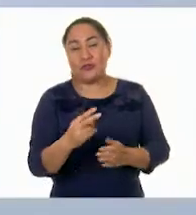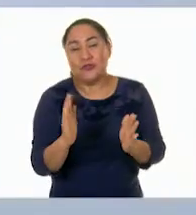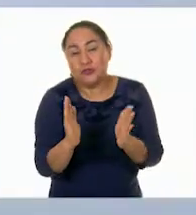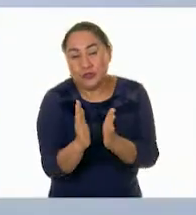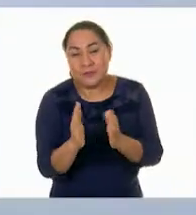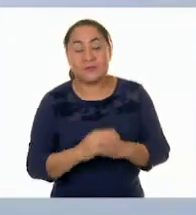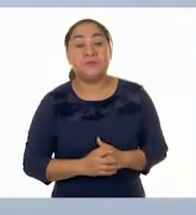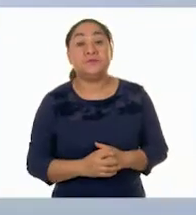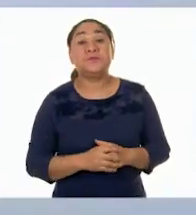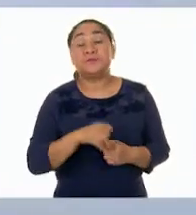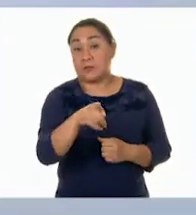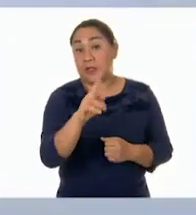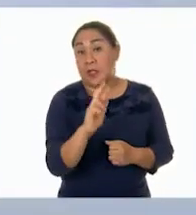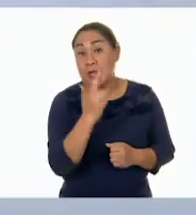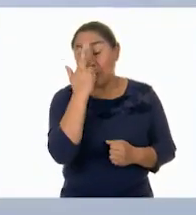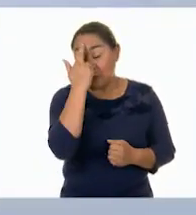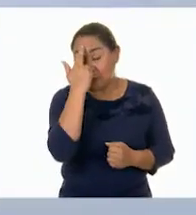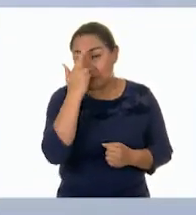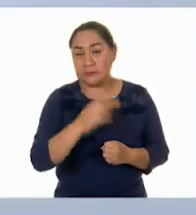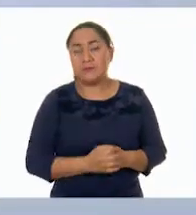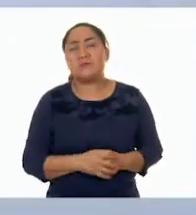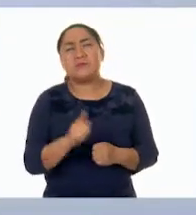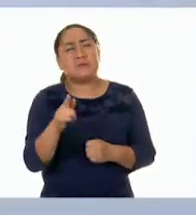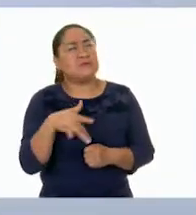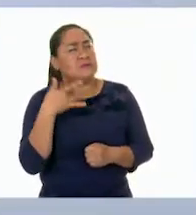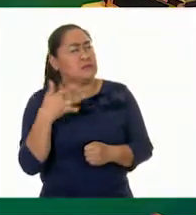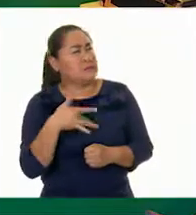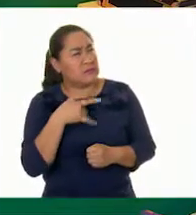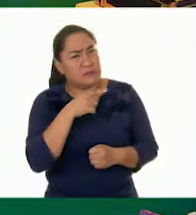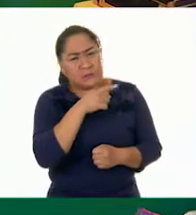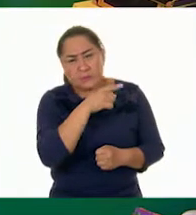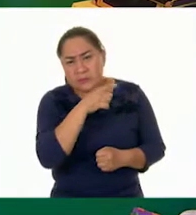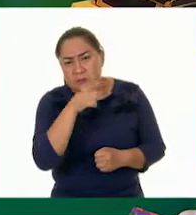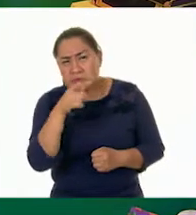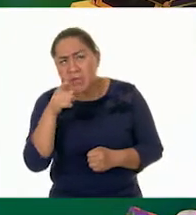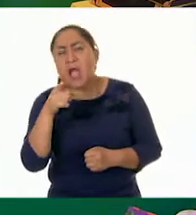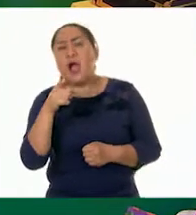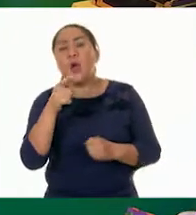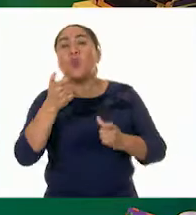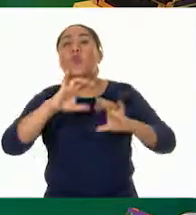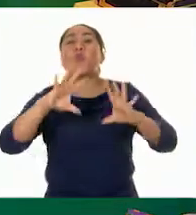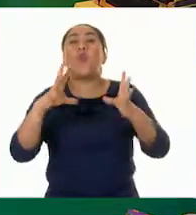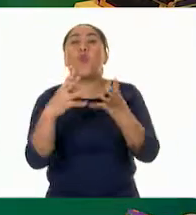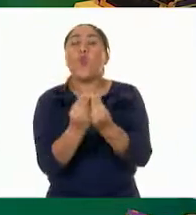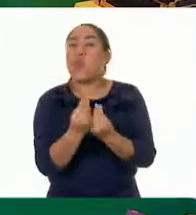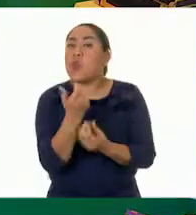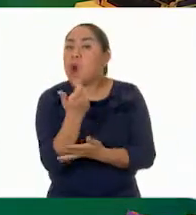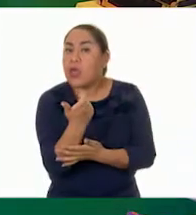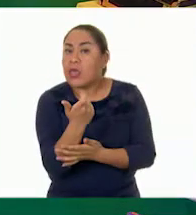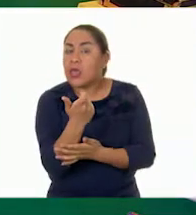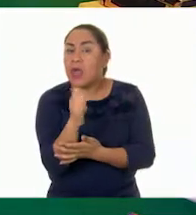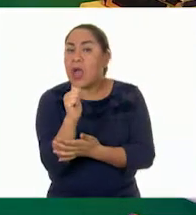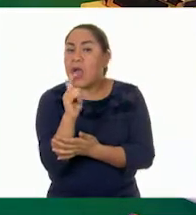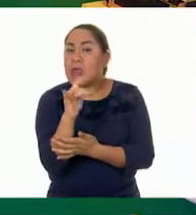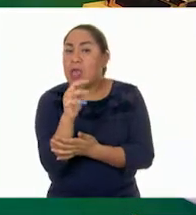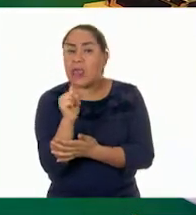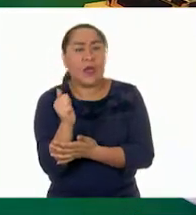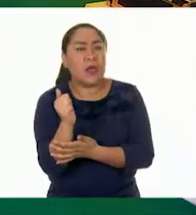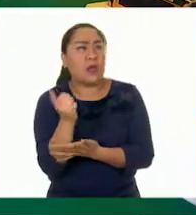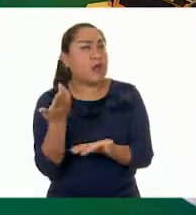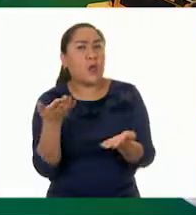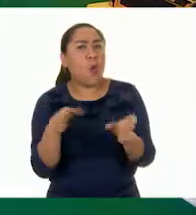Pero recuerden que tenemos que saber ahora cuánto dinero tiene Adriana. Claro. ¿Cómo le podríamos hacer?